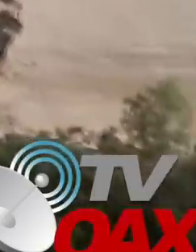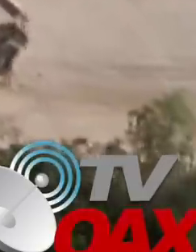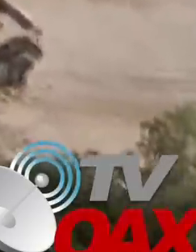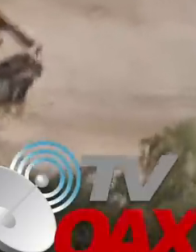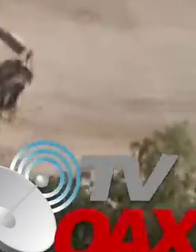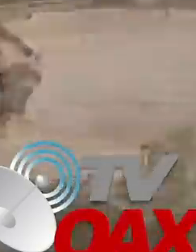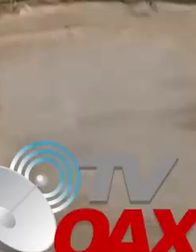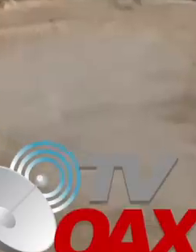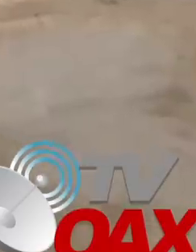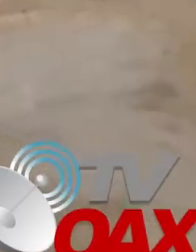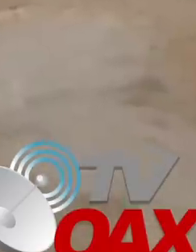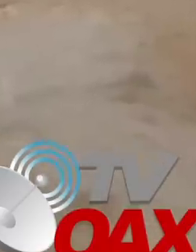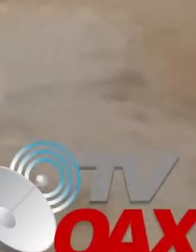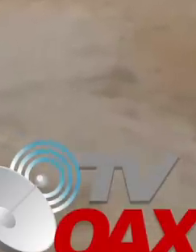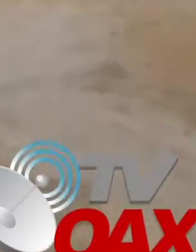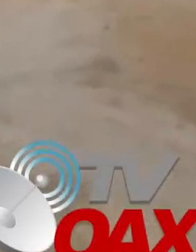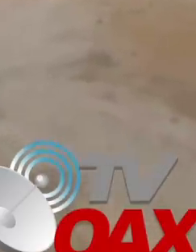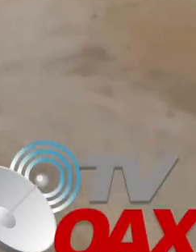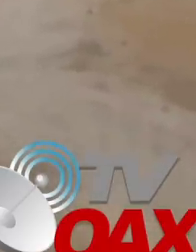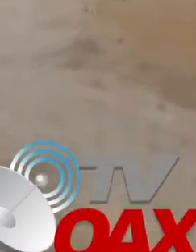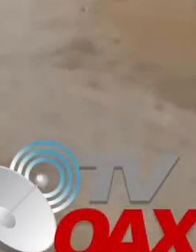burlarse del gobierno federal.